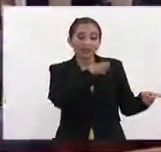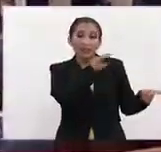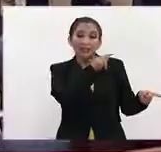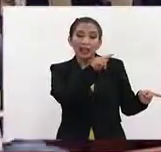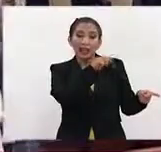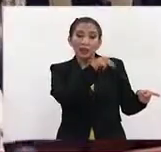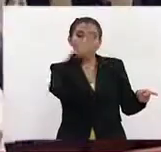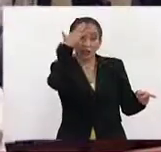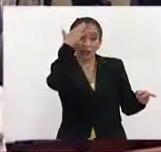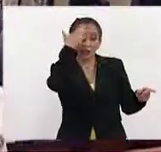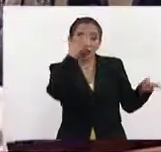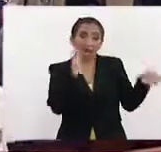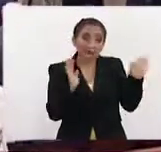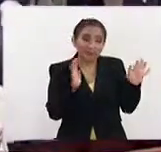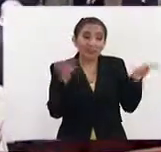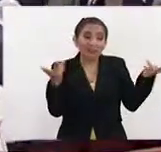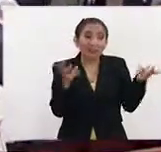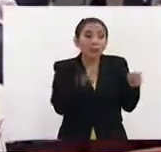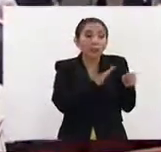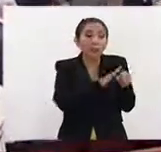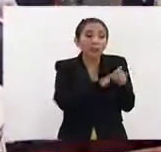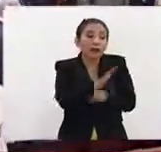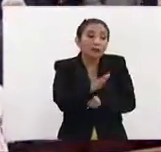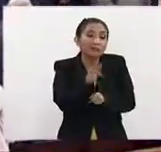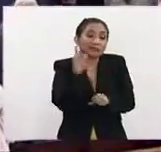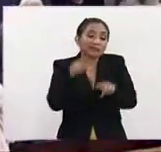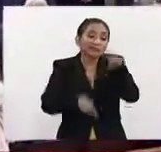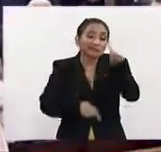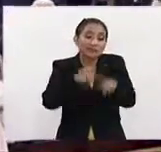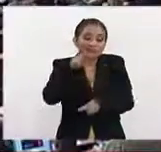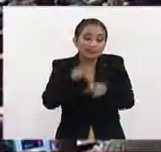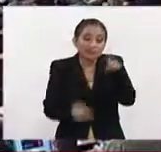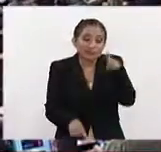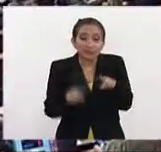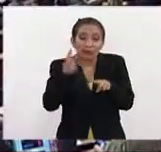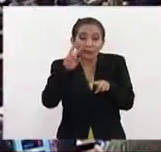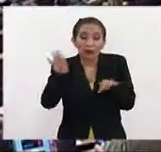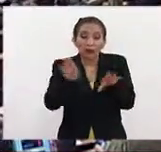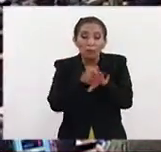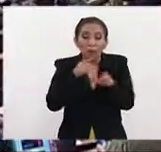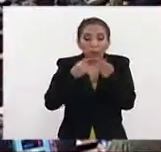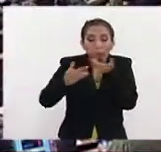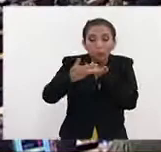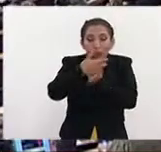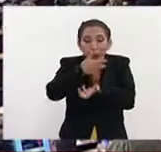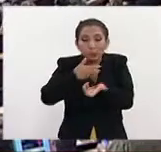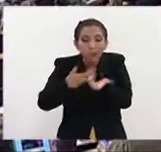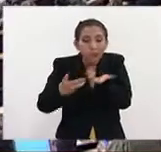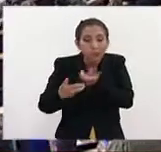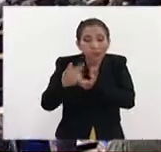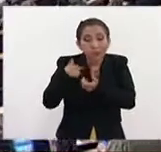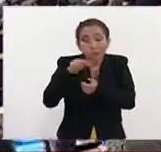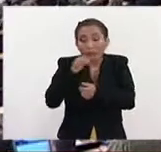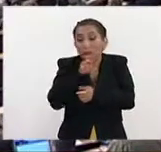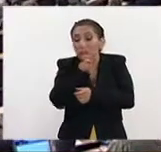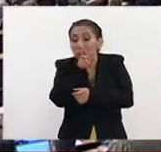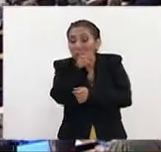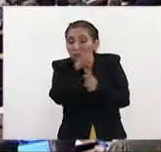produzca. Y en ese sentido también se comparará como la gestión redunda en una